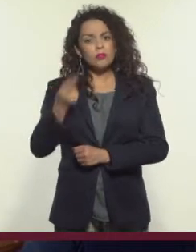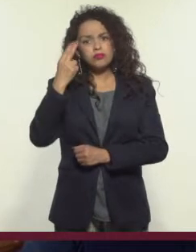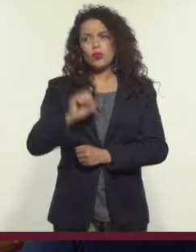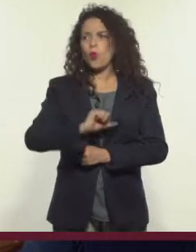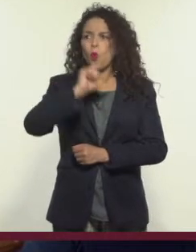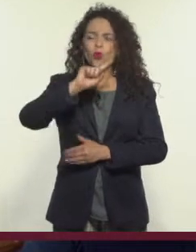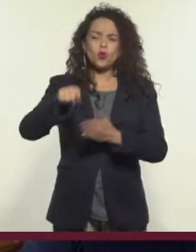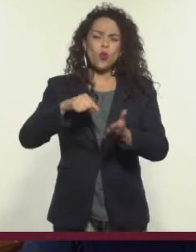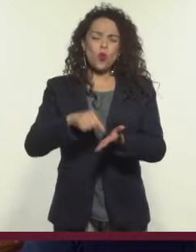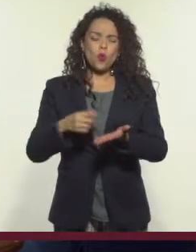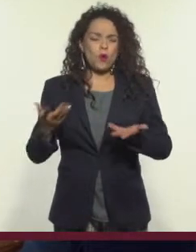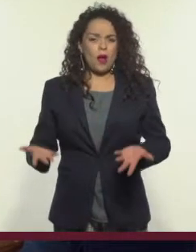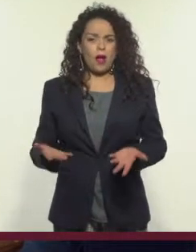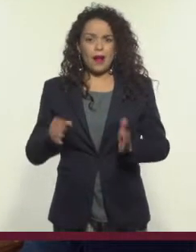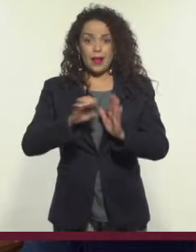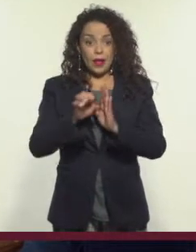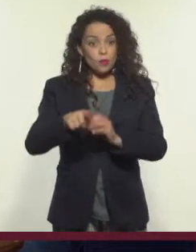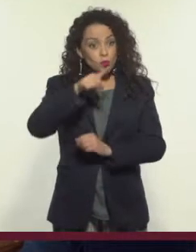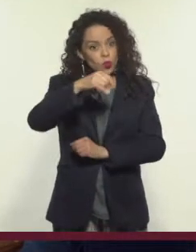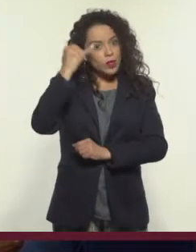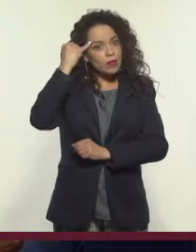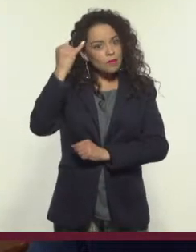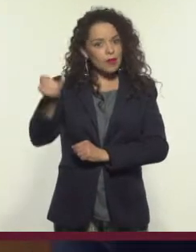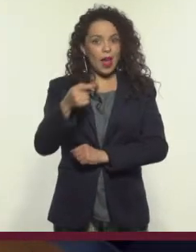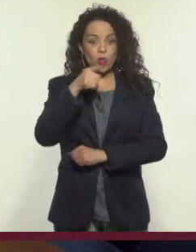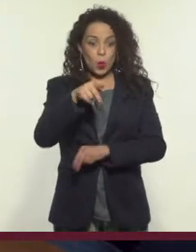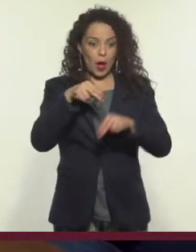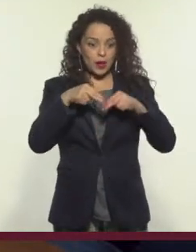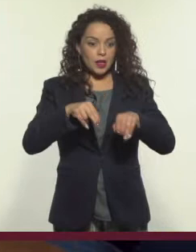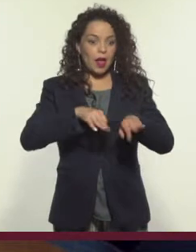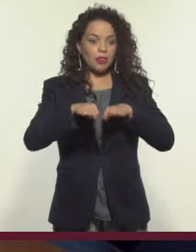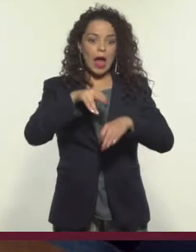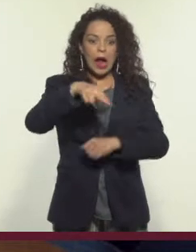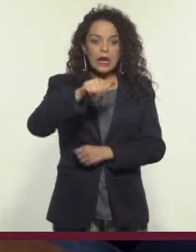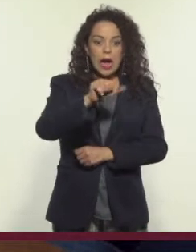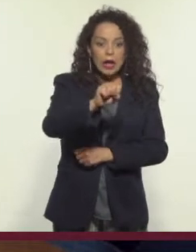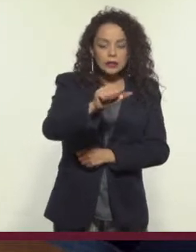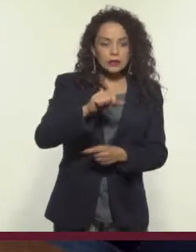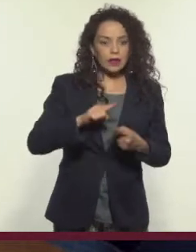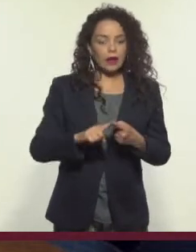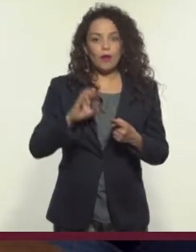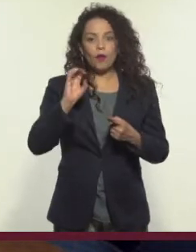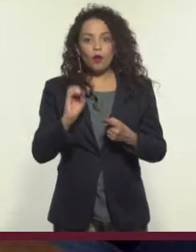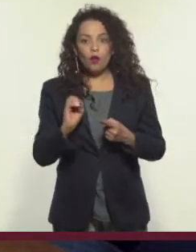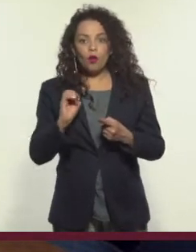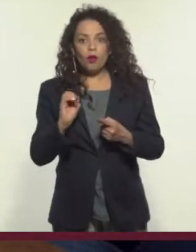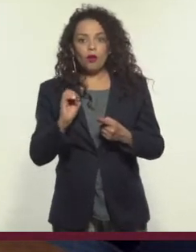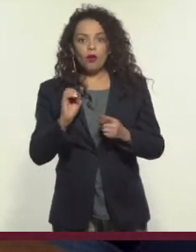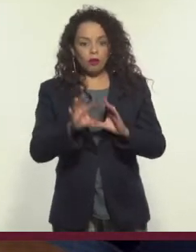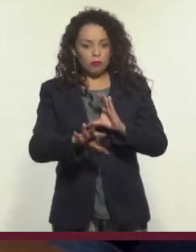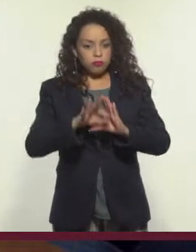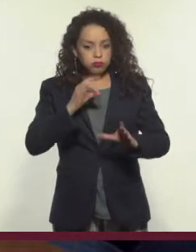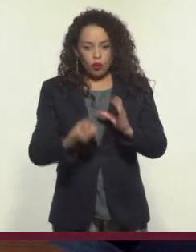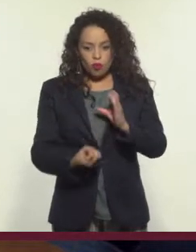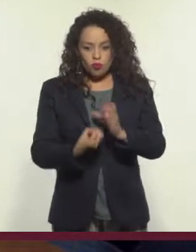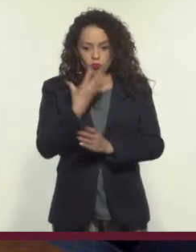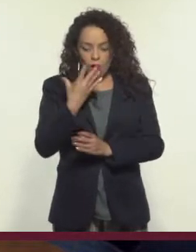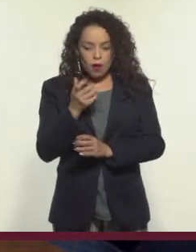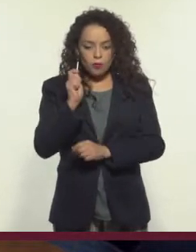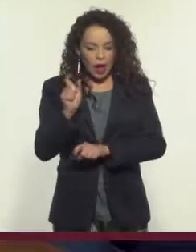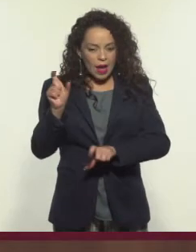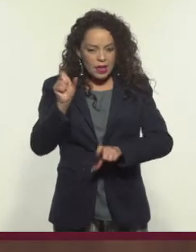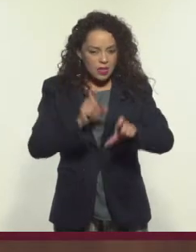universidad en otro lugar. Imagínate, abuelo, que tu nieta trabajara en la NASA o que descubriera un nuevo elemento